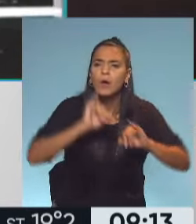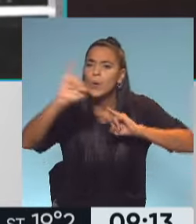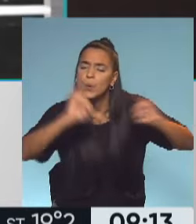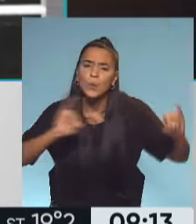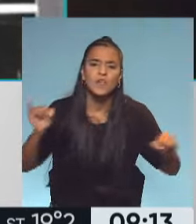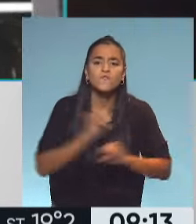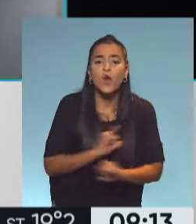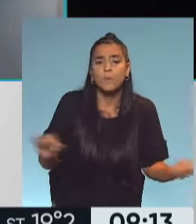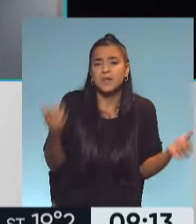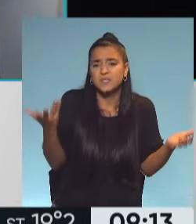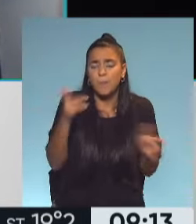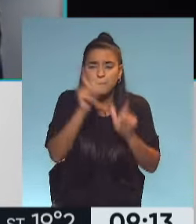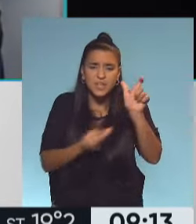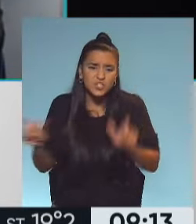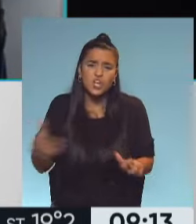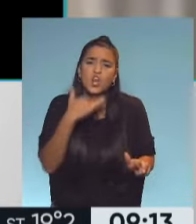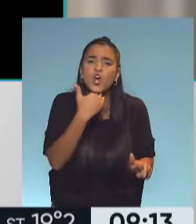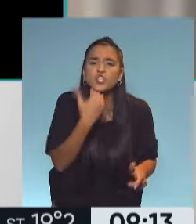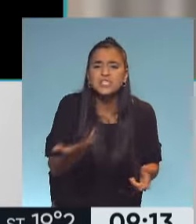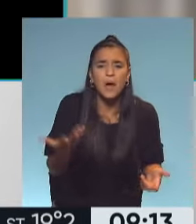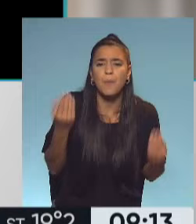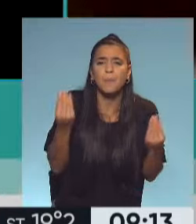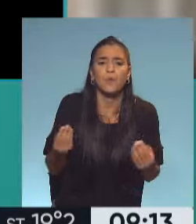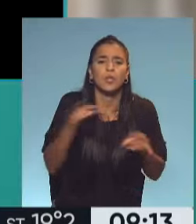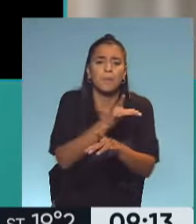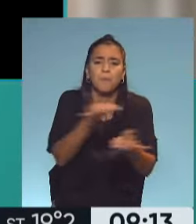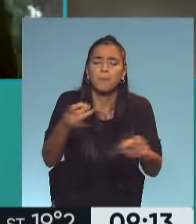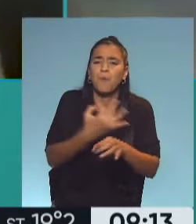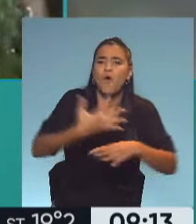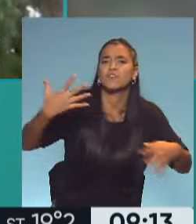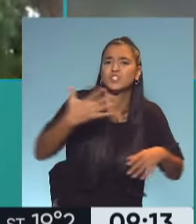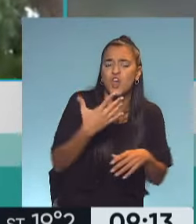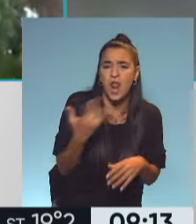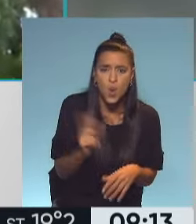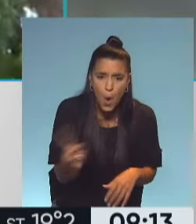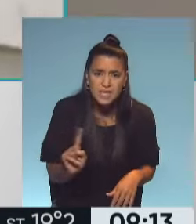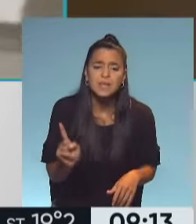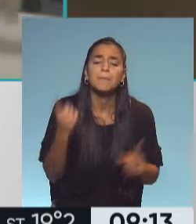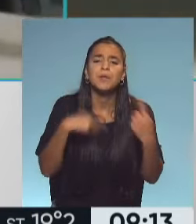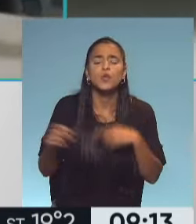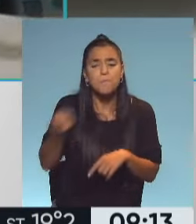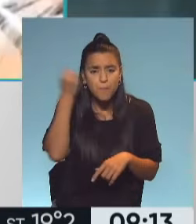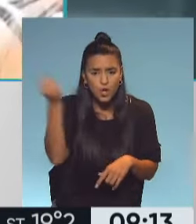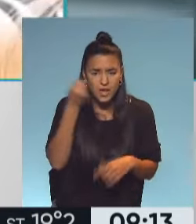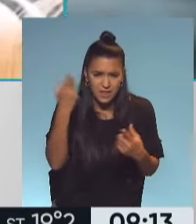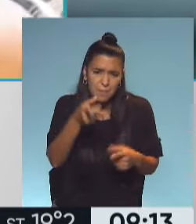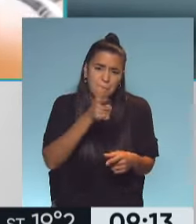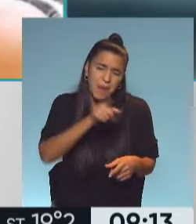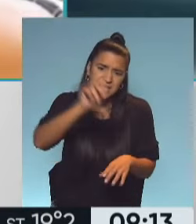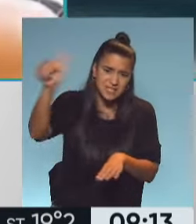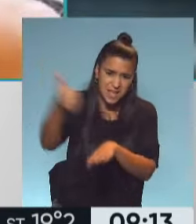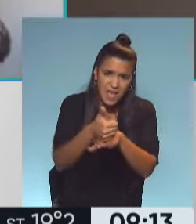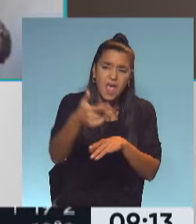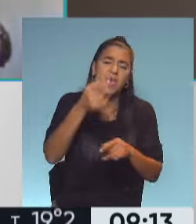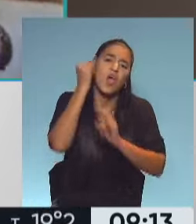y por supuesto, la gente no tiene por qué saber interpretarlo, porque no son infectólogos o no se especializan. Pero me parece importante, ya que estás acá con nosotros,